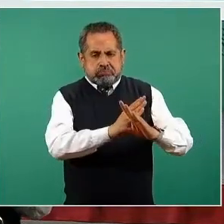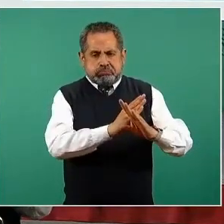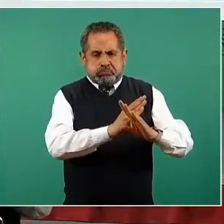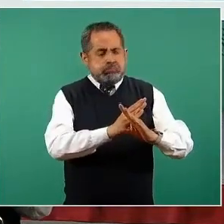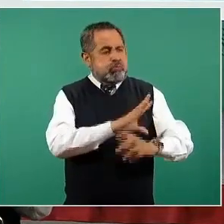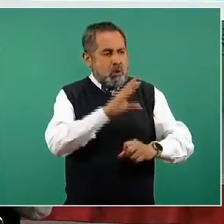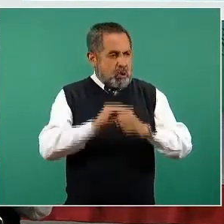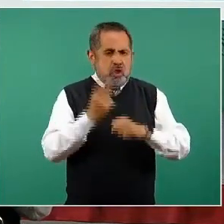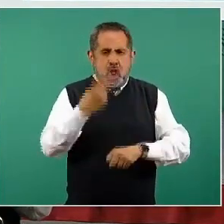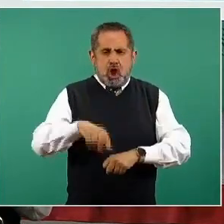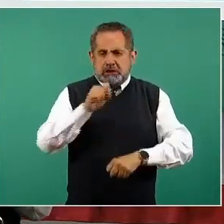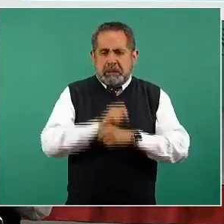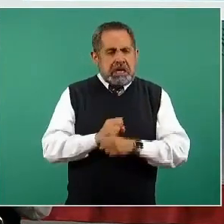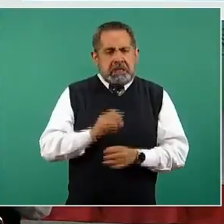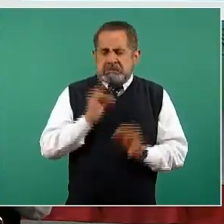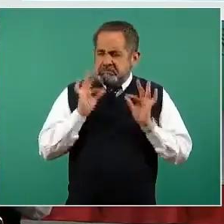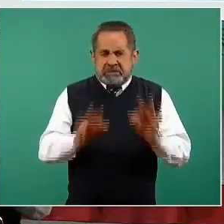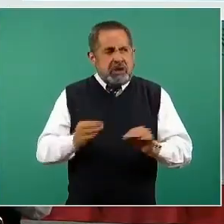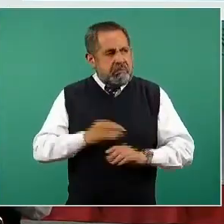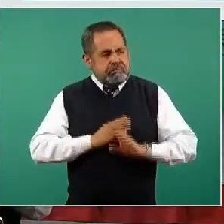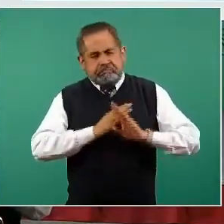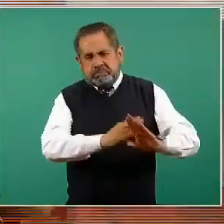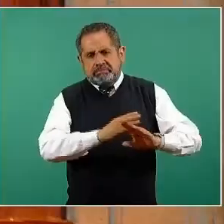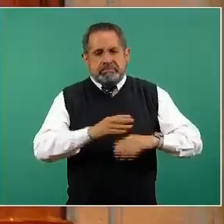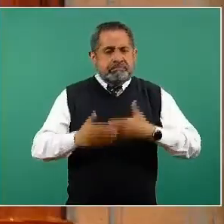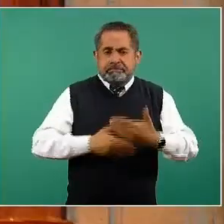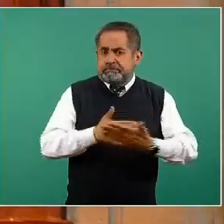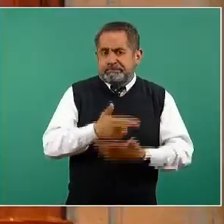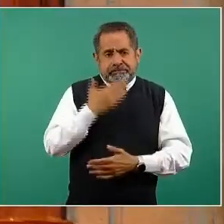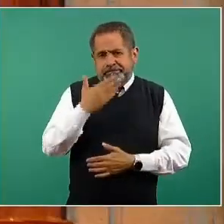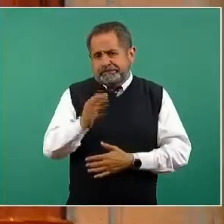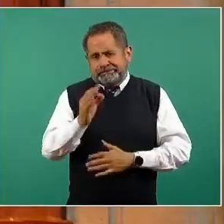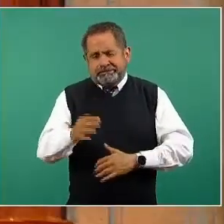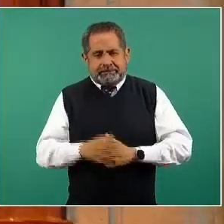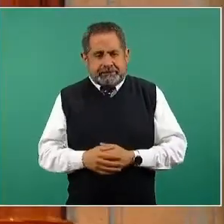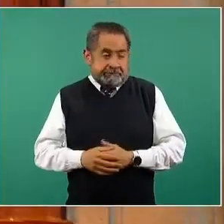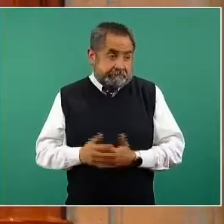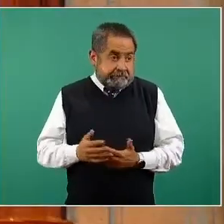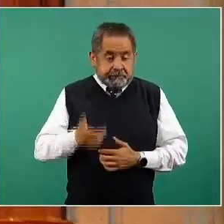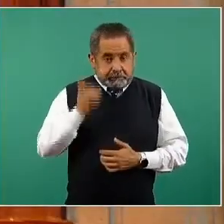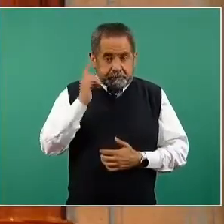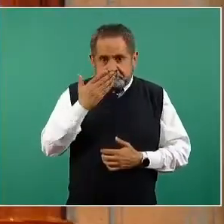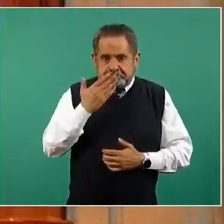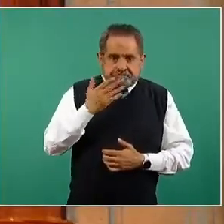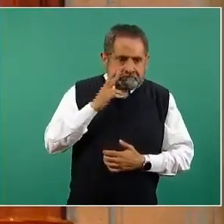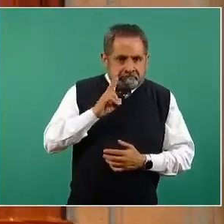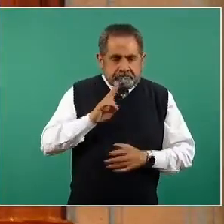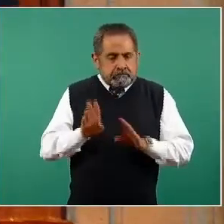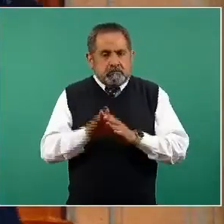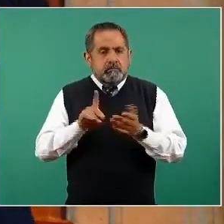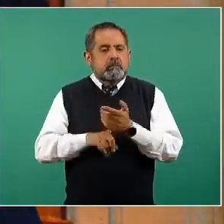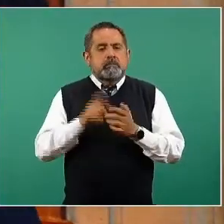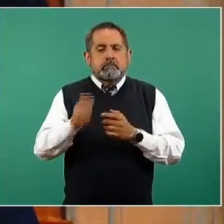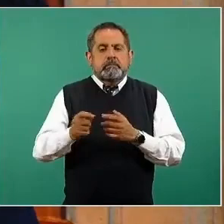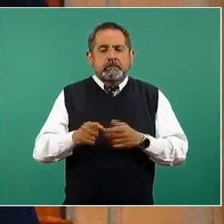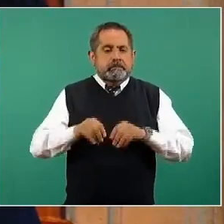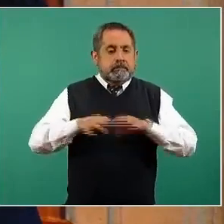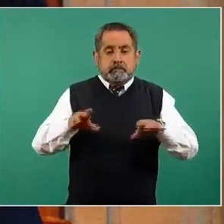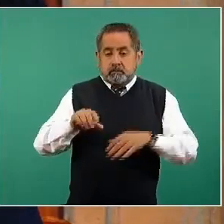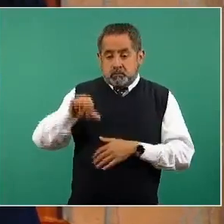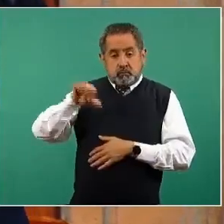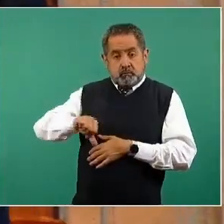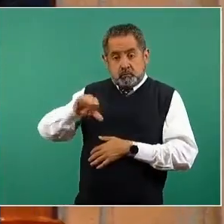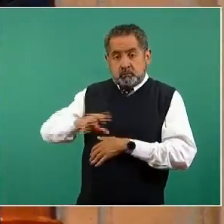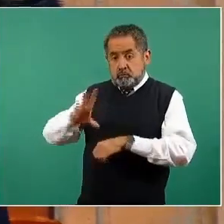protección que la vacuna hasta el momento ha reportado. Entonces, vamos a estar muy atentos. La liberación fue obviamente el día